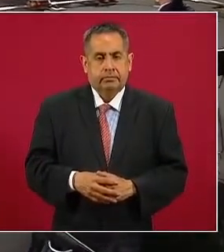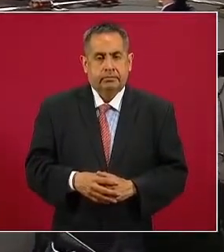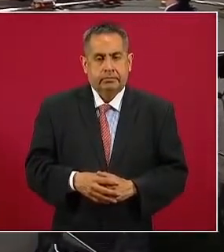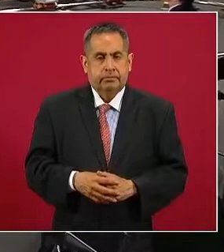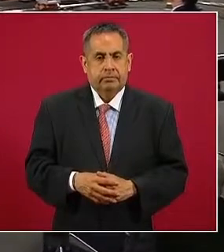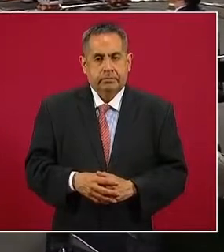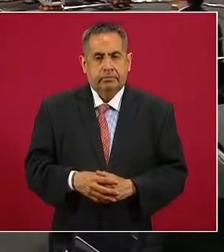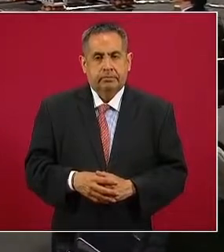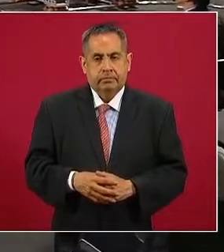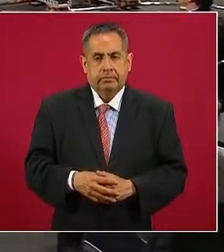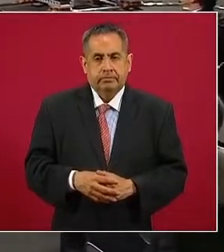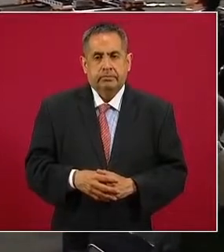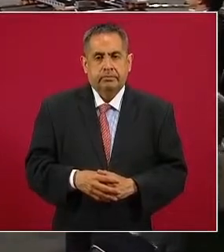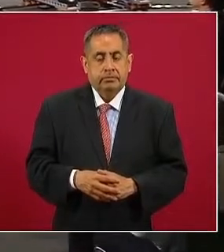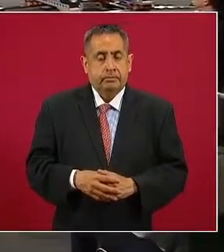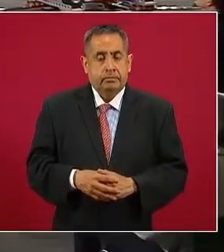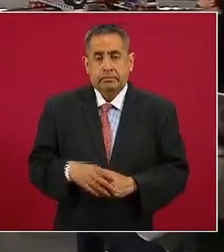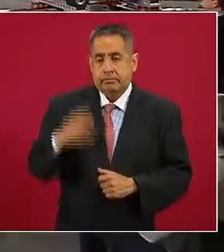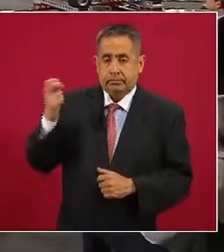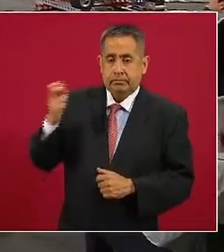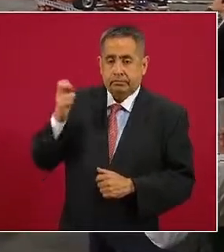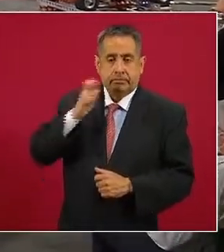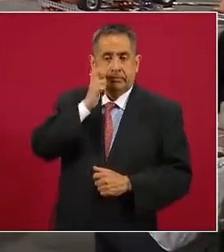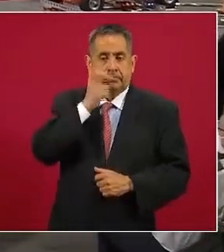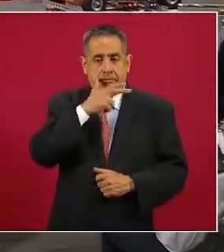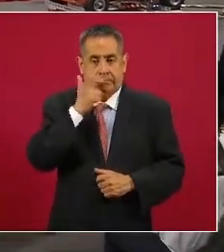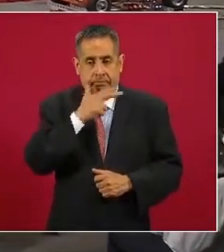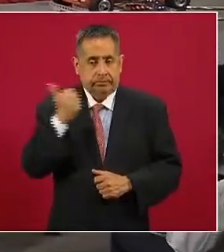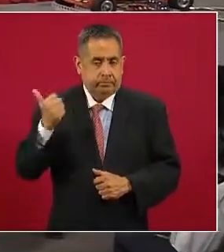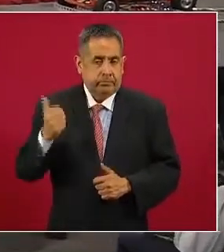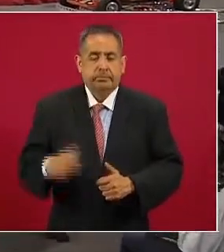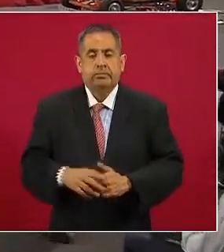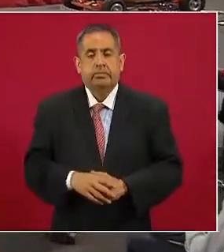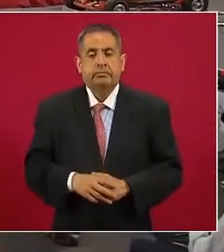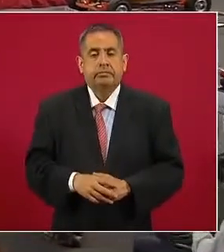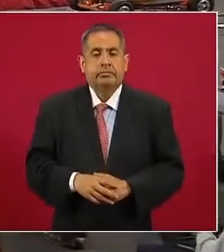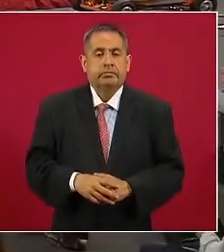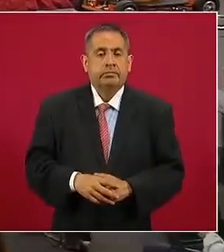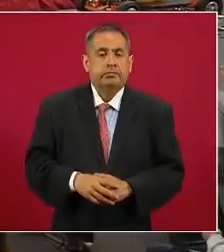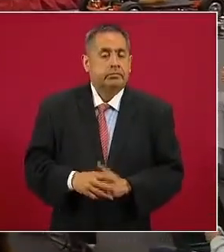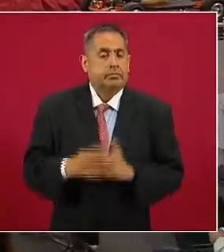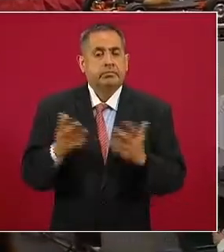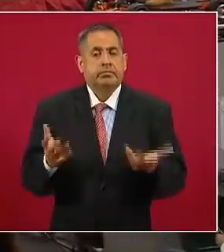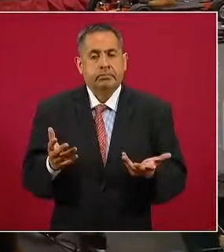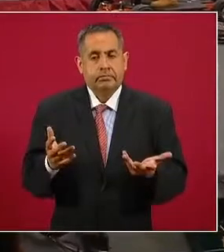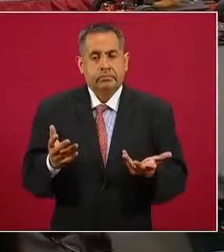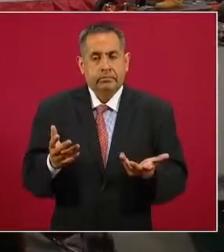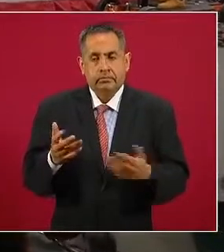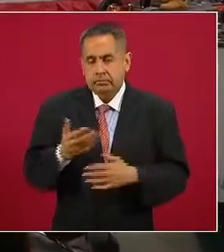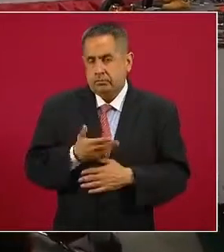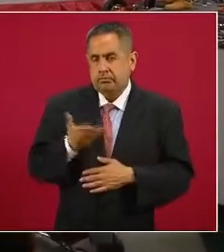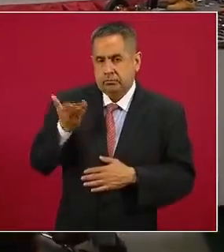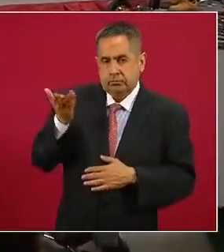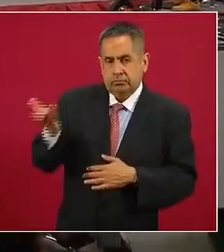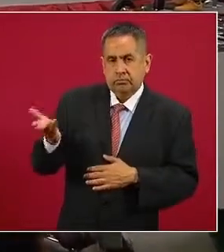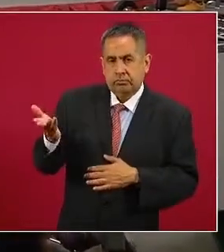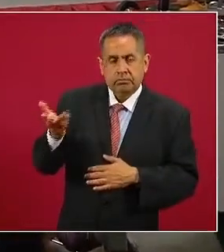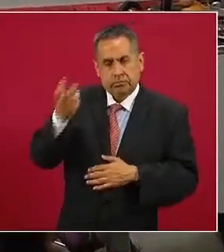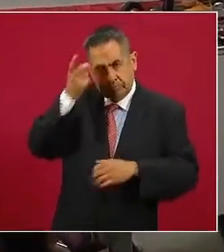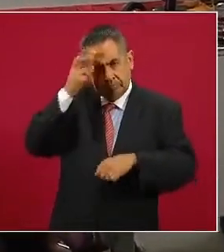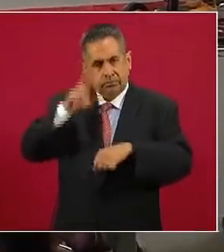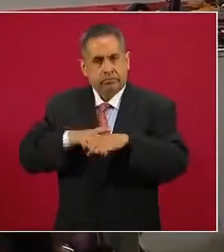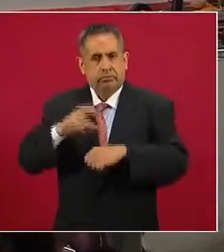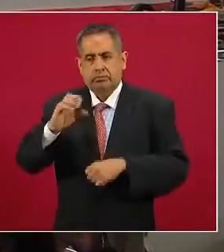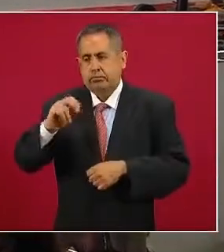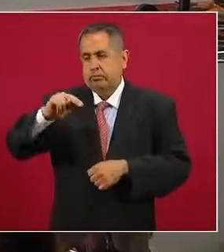este es Chihuahua entonces le voy a pedir a la directora